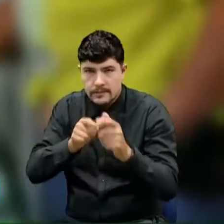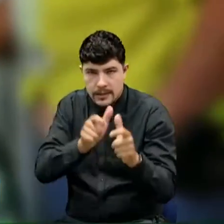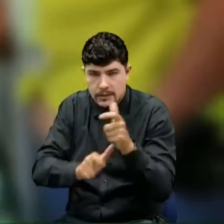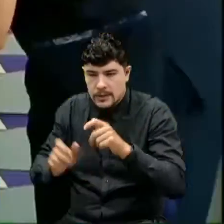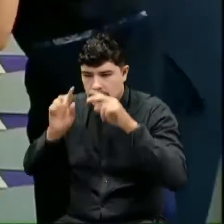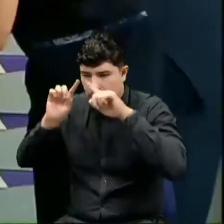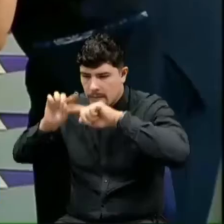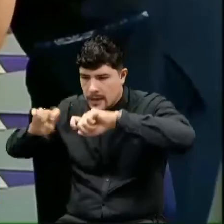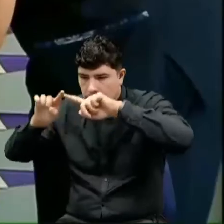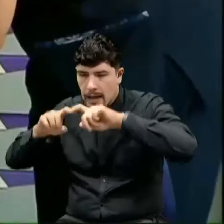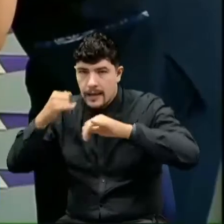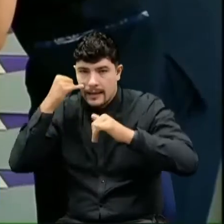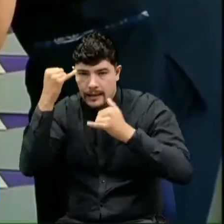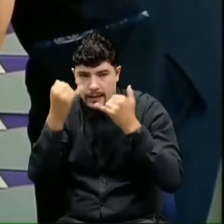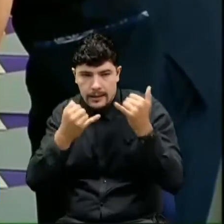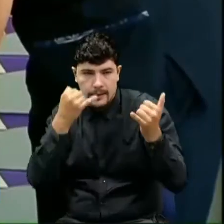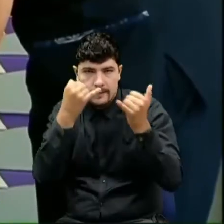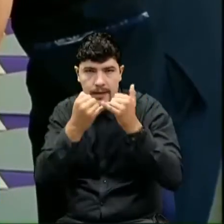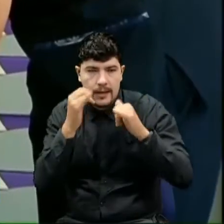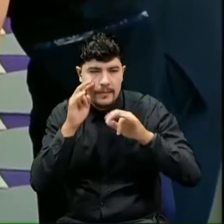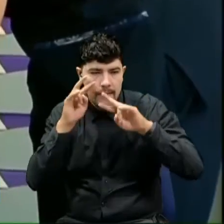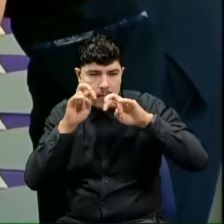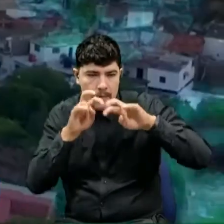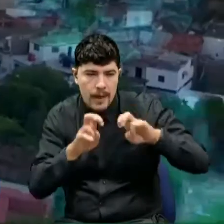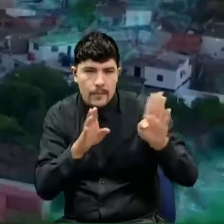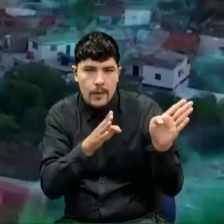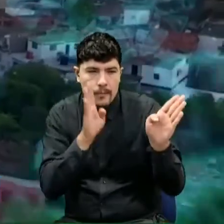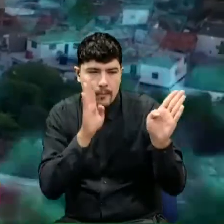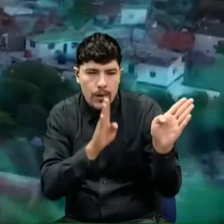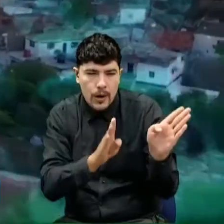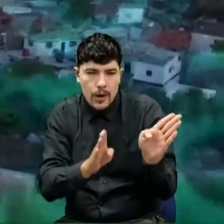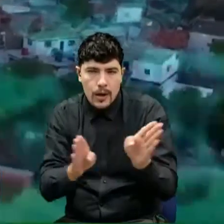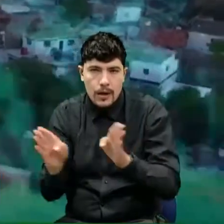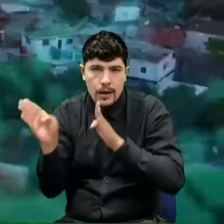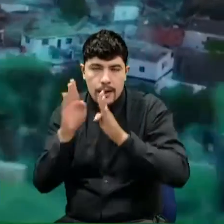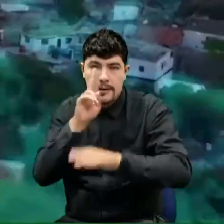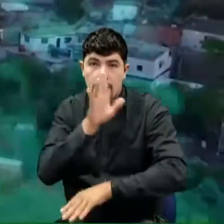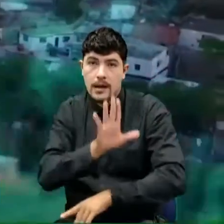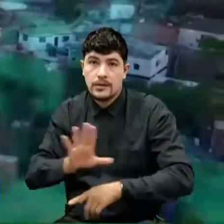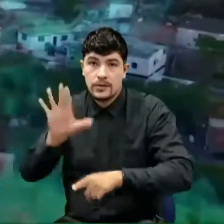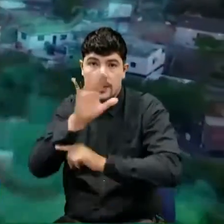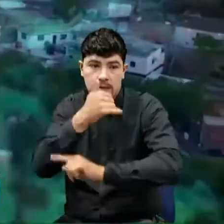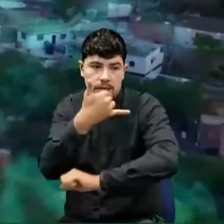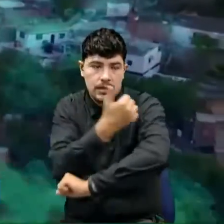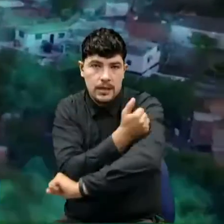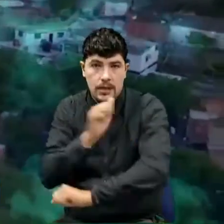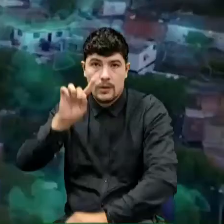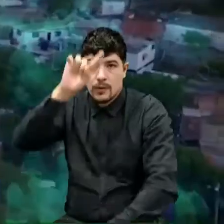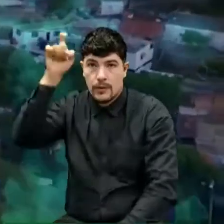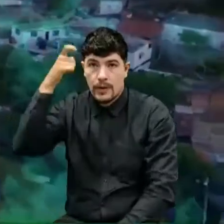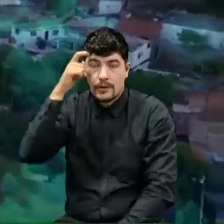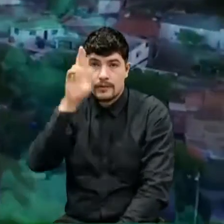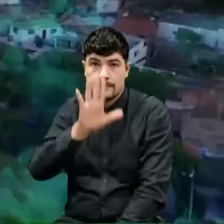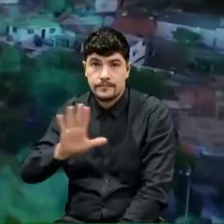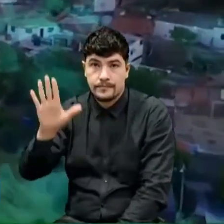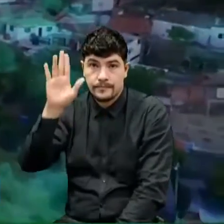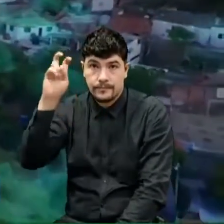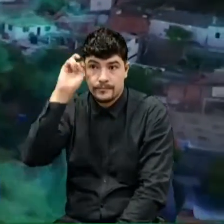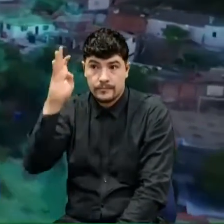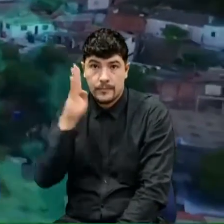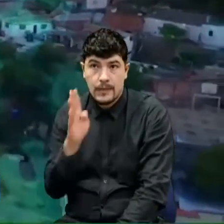COVID-19 para acompañar el Plan Nacional de Vacunación. Actualmente, norte de Santander tiene un registro de 38 mil